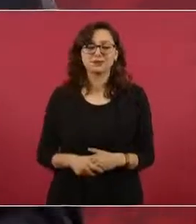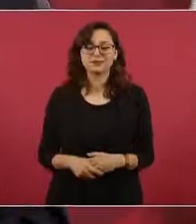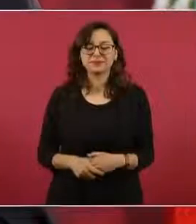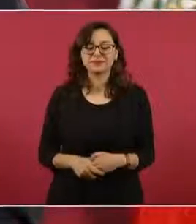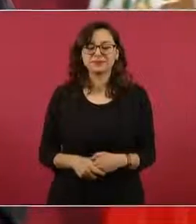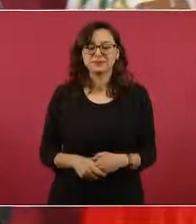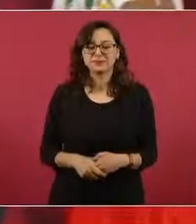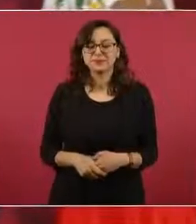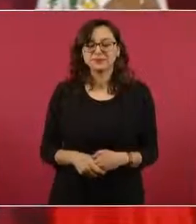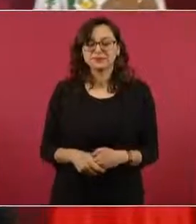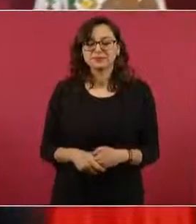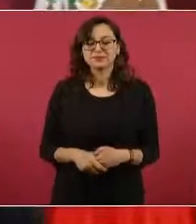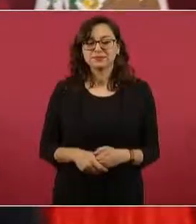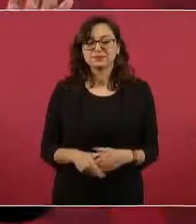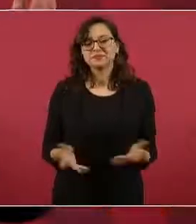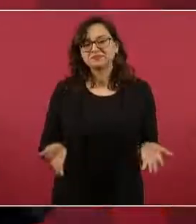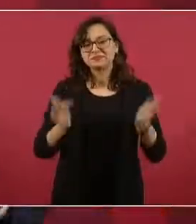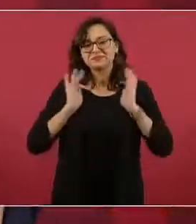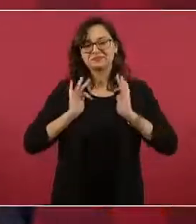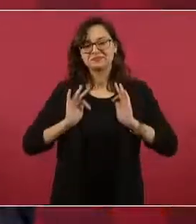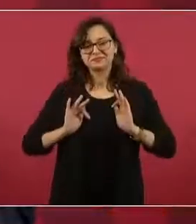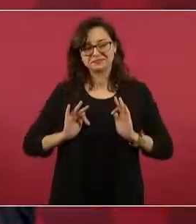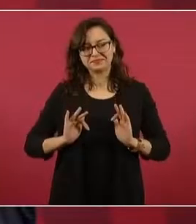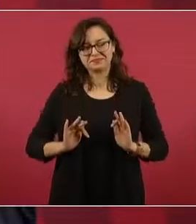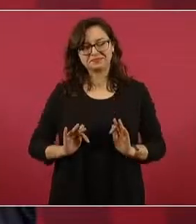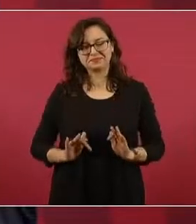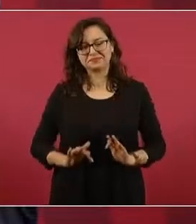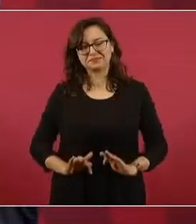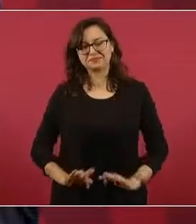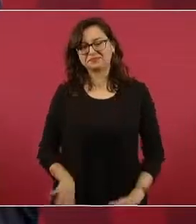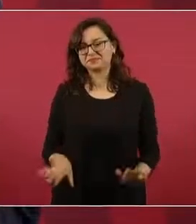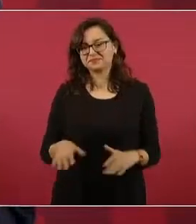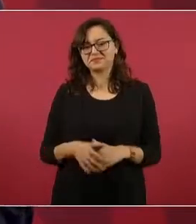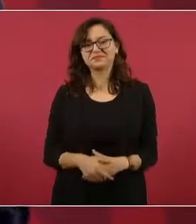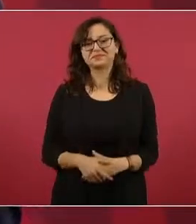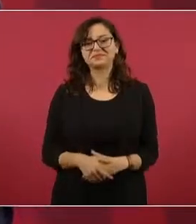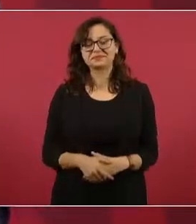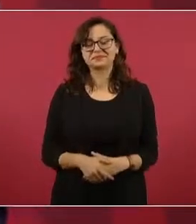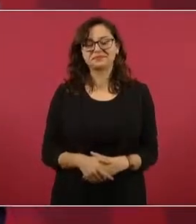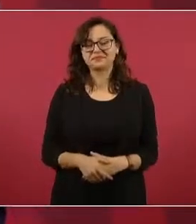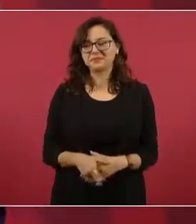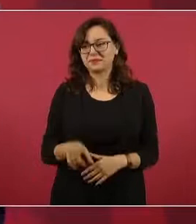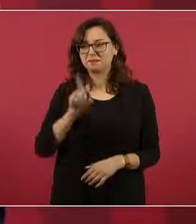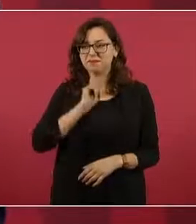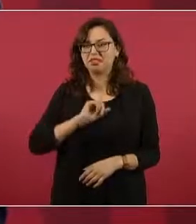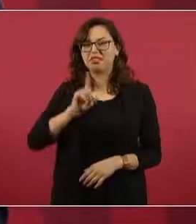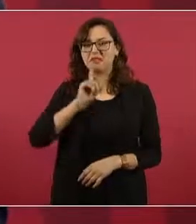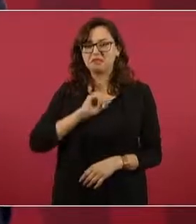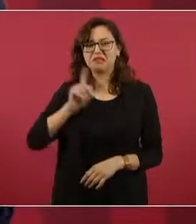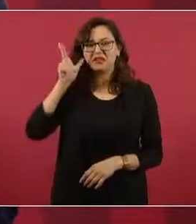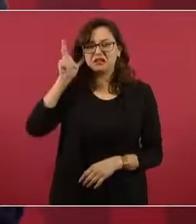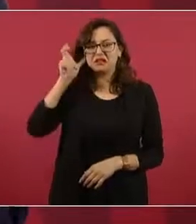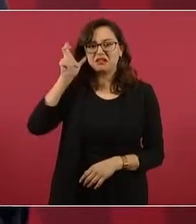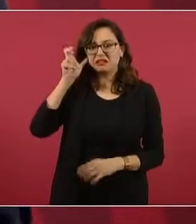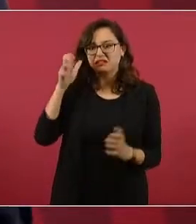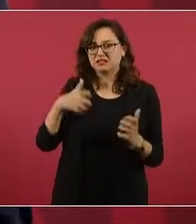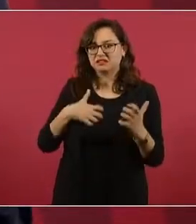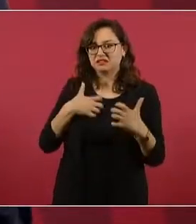Y te evitas enojos o